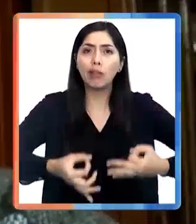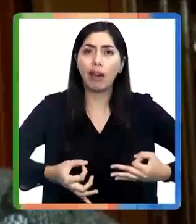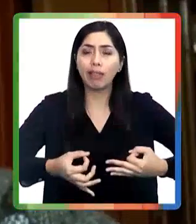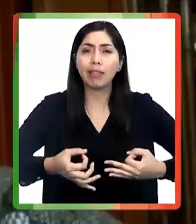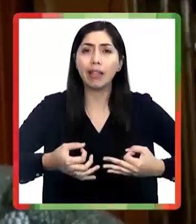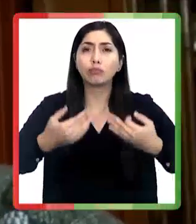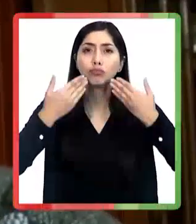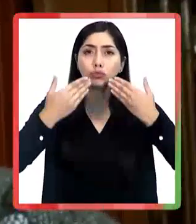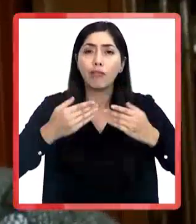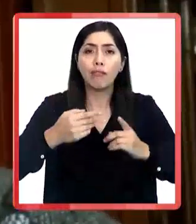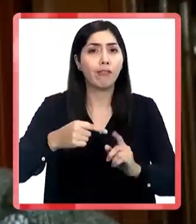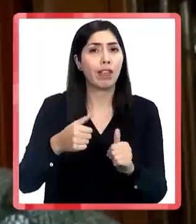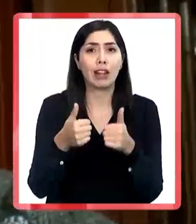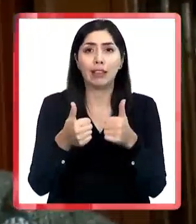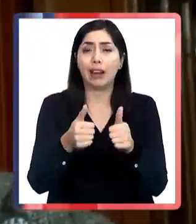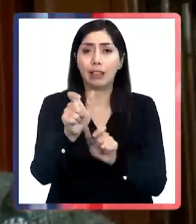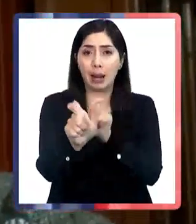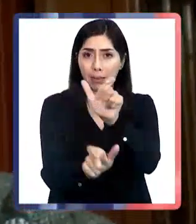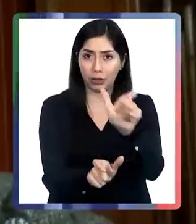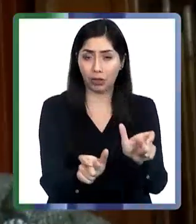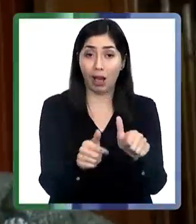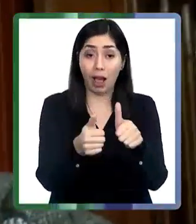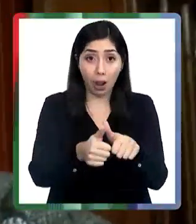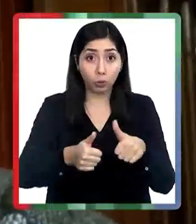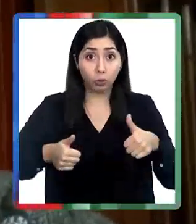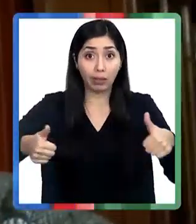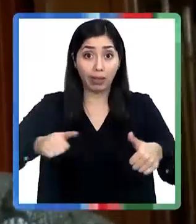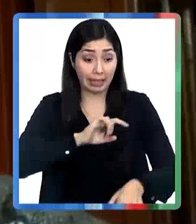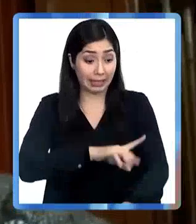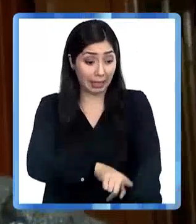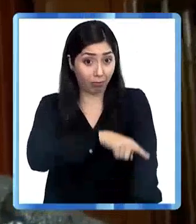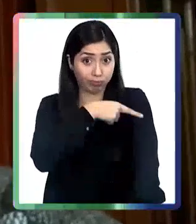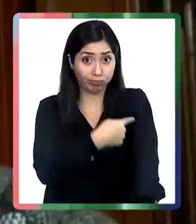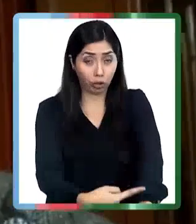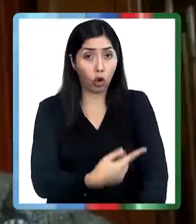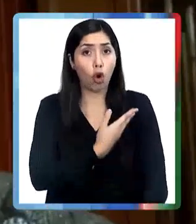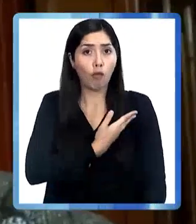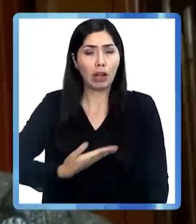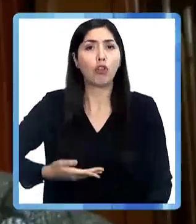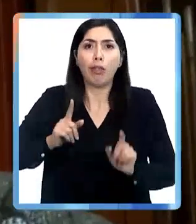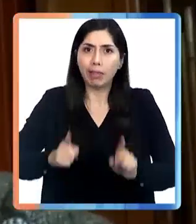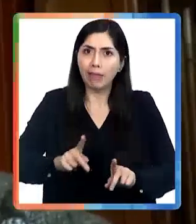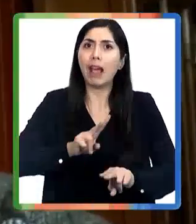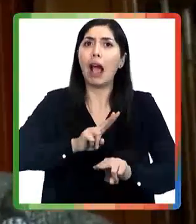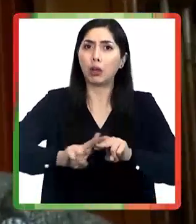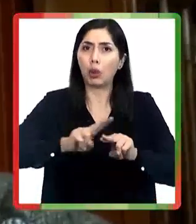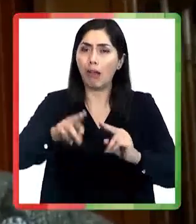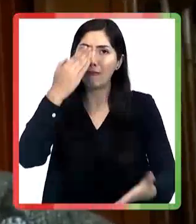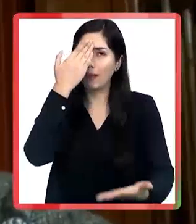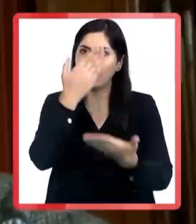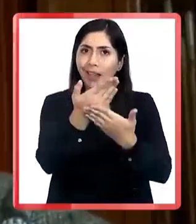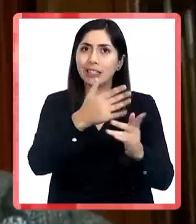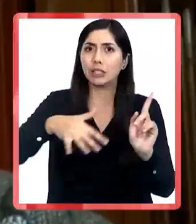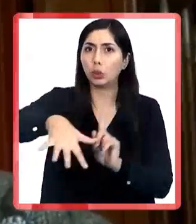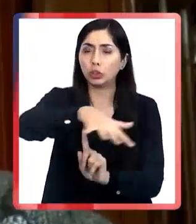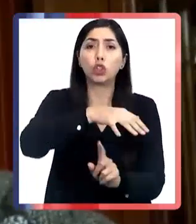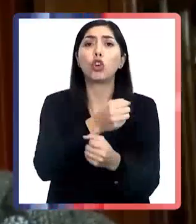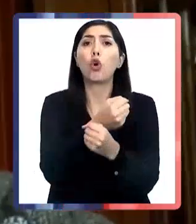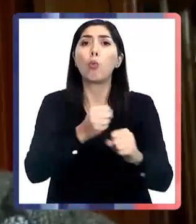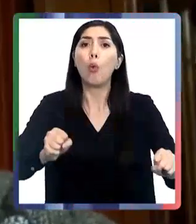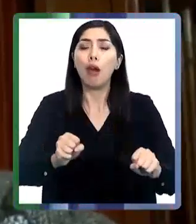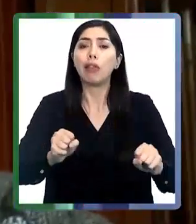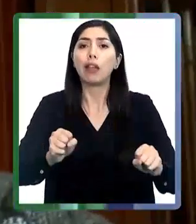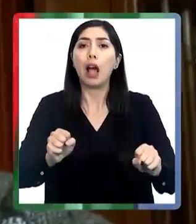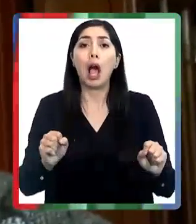bienestar de la población. Las autoridades a nivel nacional y el gobierno deben actuar en esta situación y no pueden dejar a los